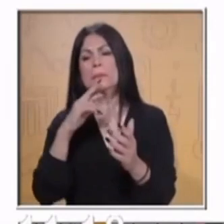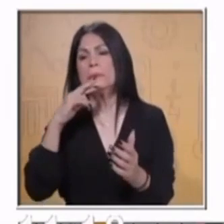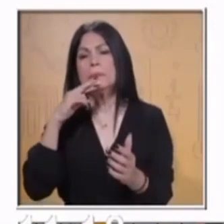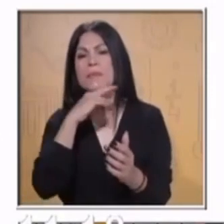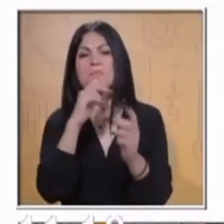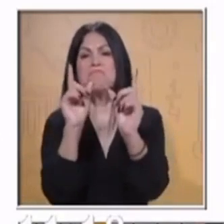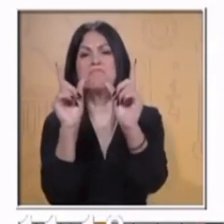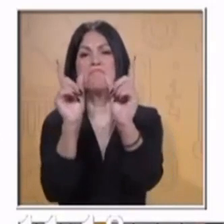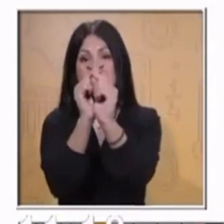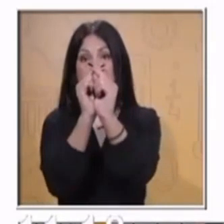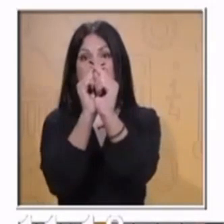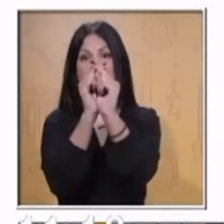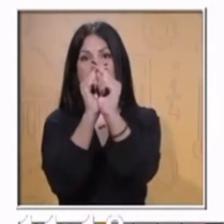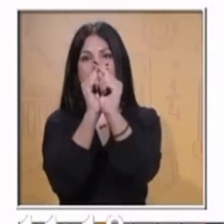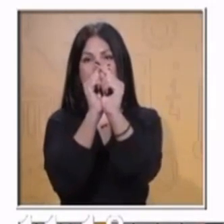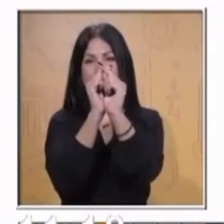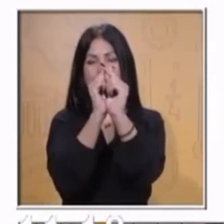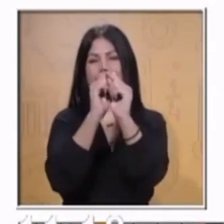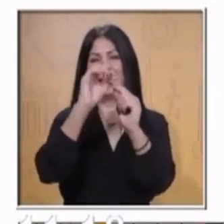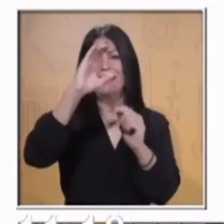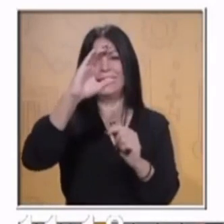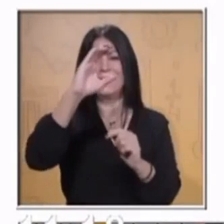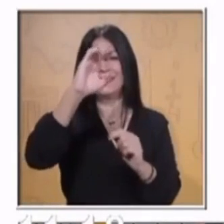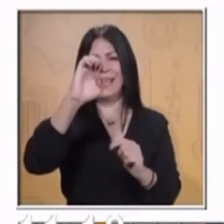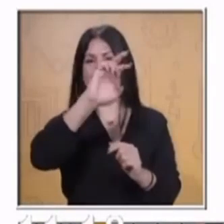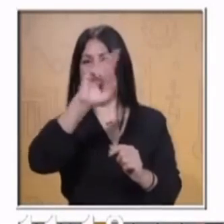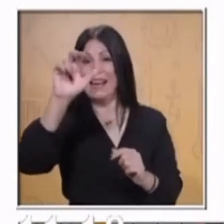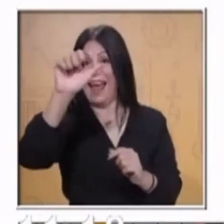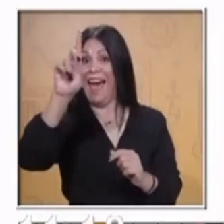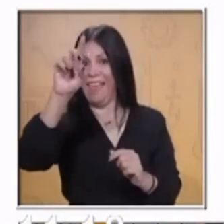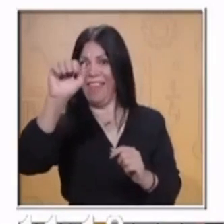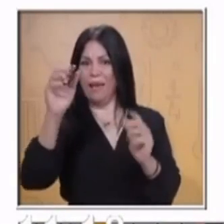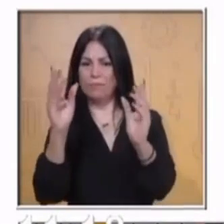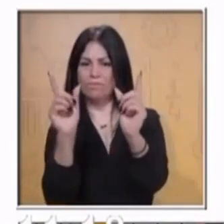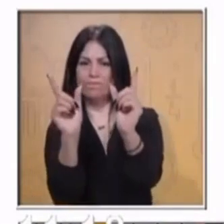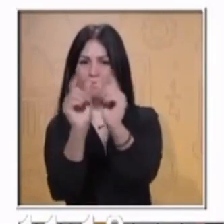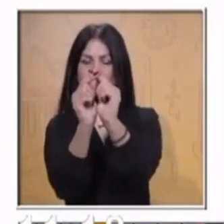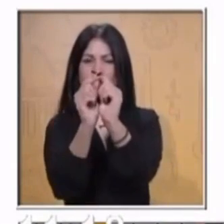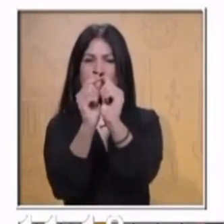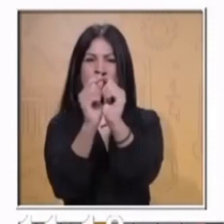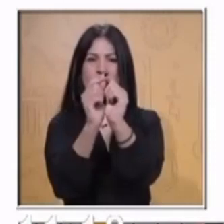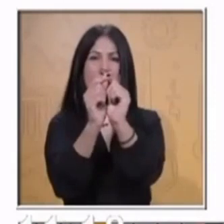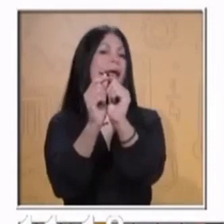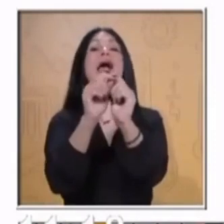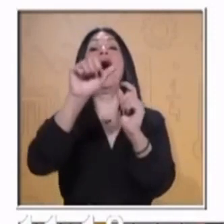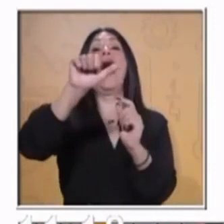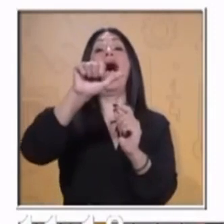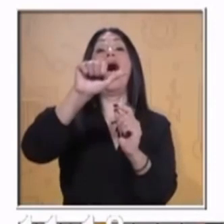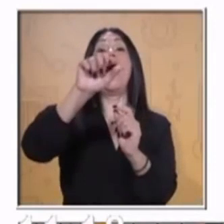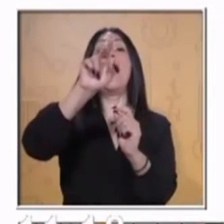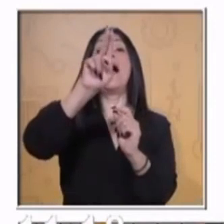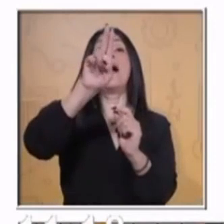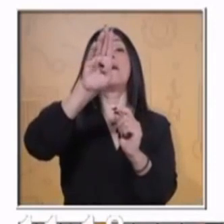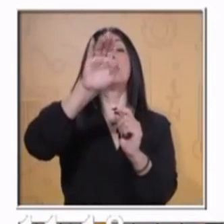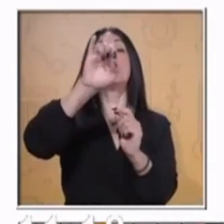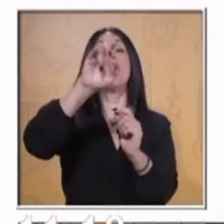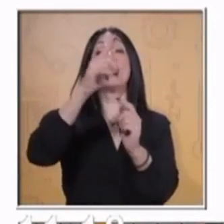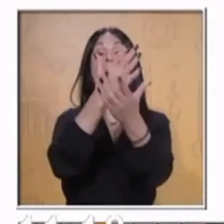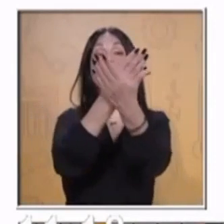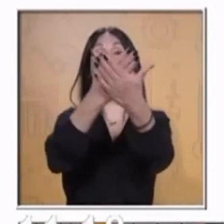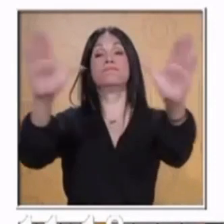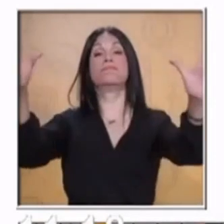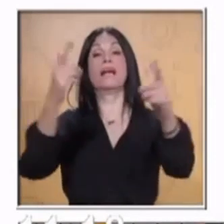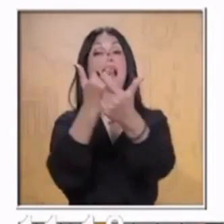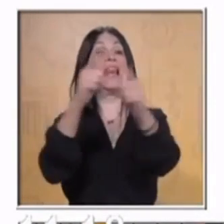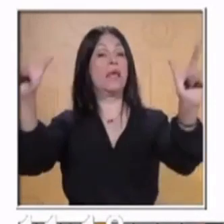Muy bien, aquí está un ejemplo de lo que van a hacer allá en casita. Mira, aquí te demostramos la encuesta